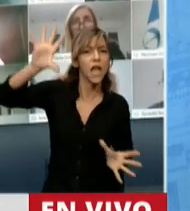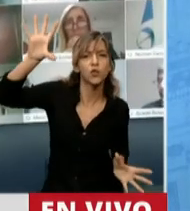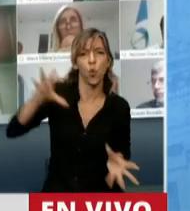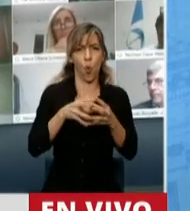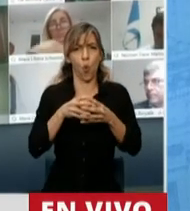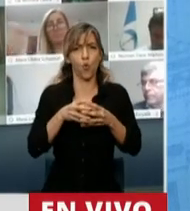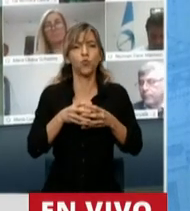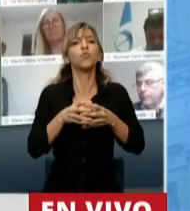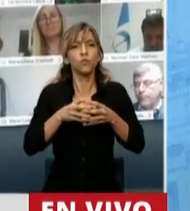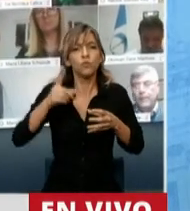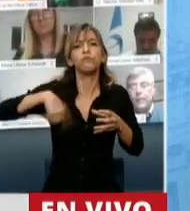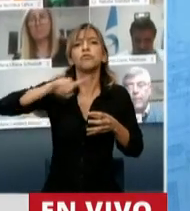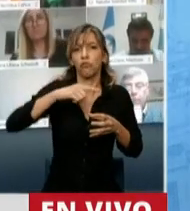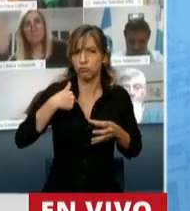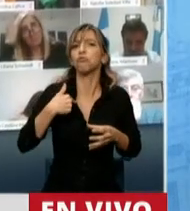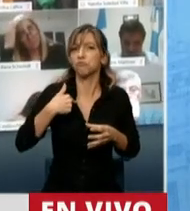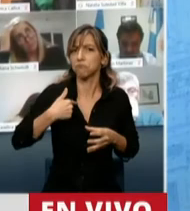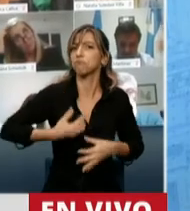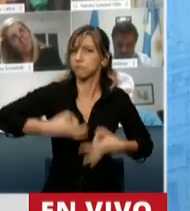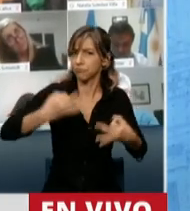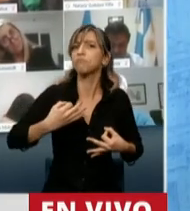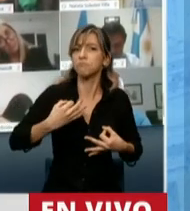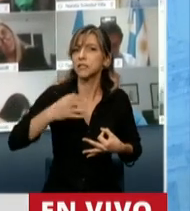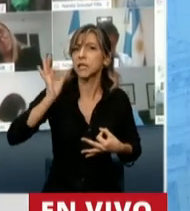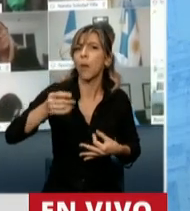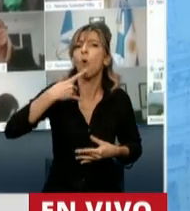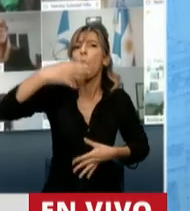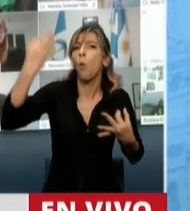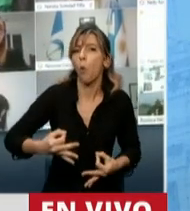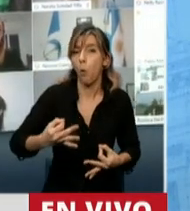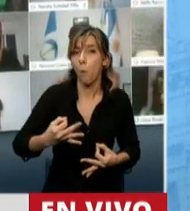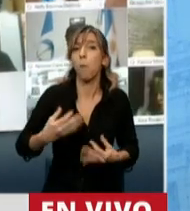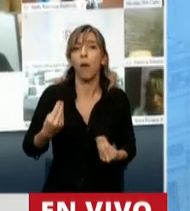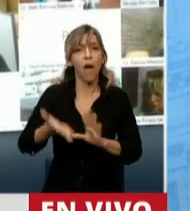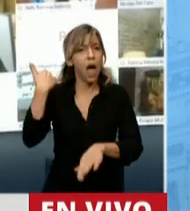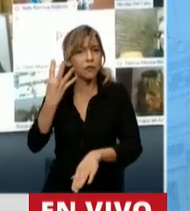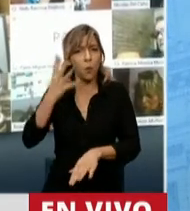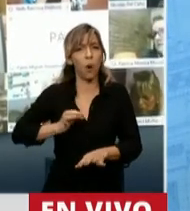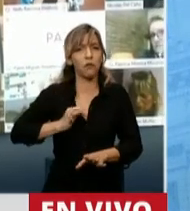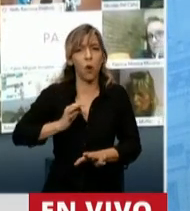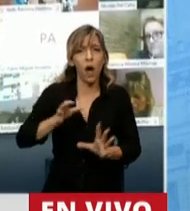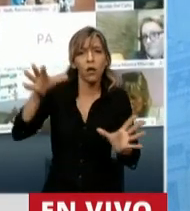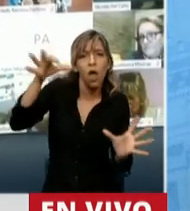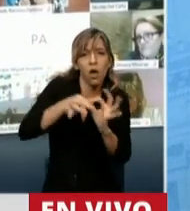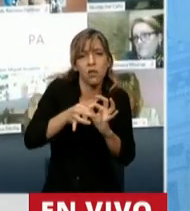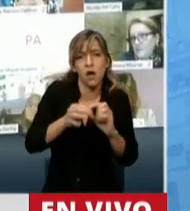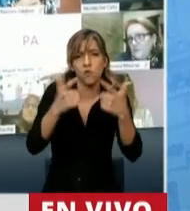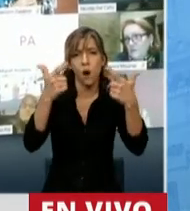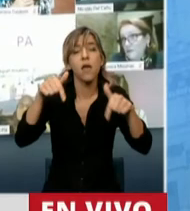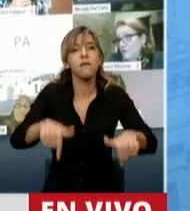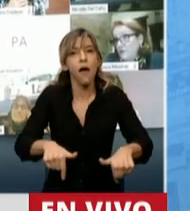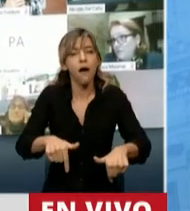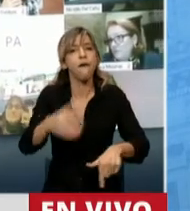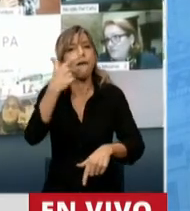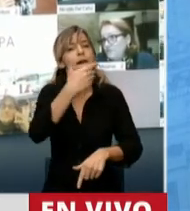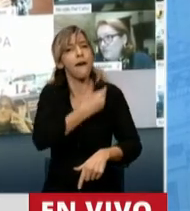Nosotros los tucumanos hemos padecido los últimos 4 años, pero con Alberto Fernández hemos encontrado la posibilidad de que